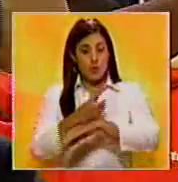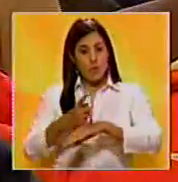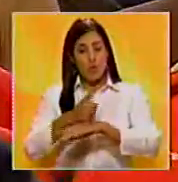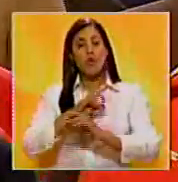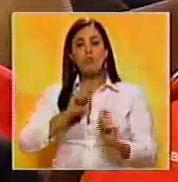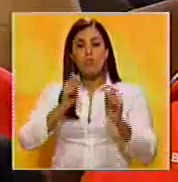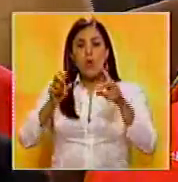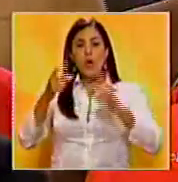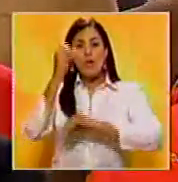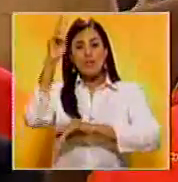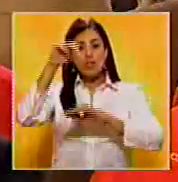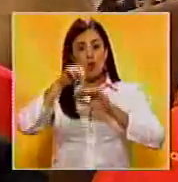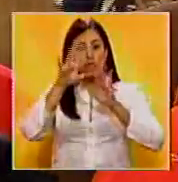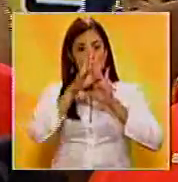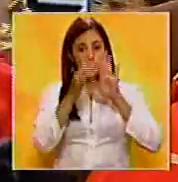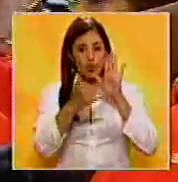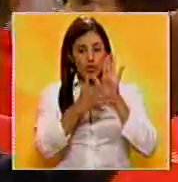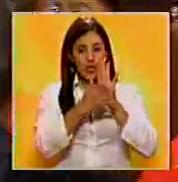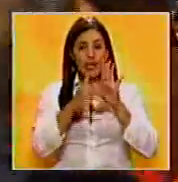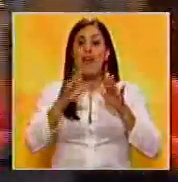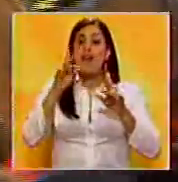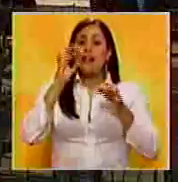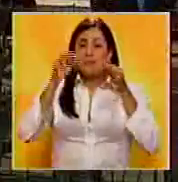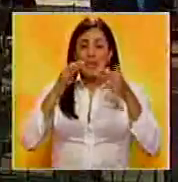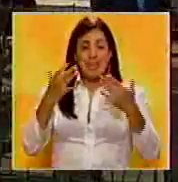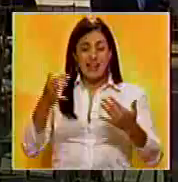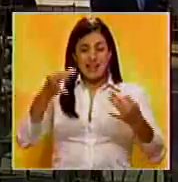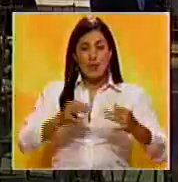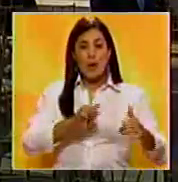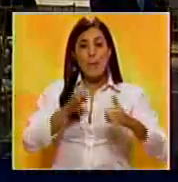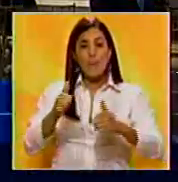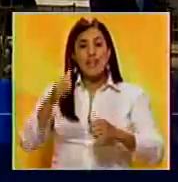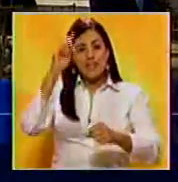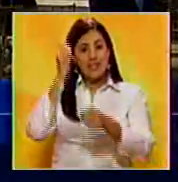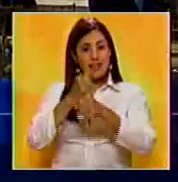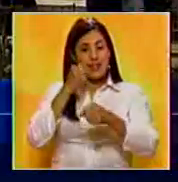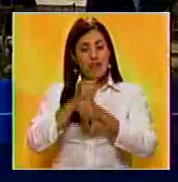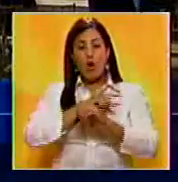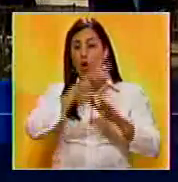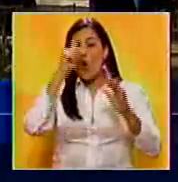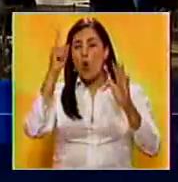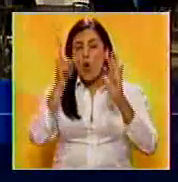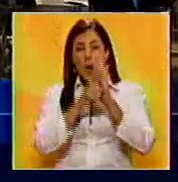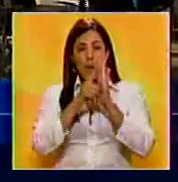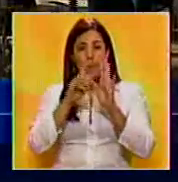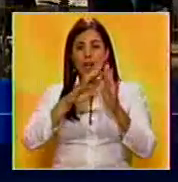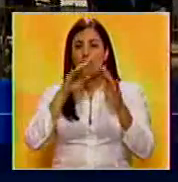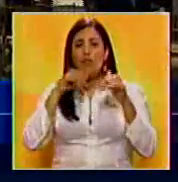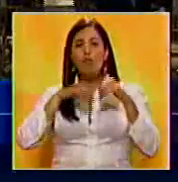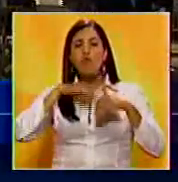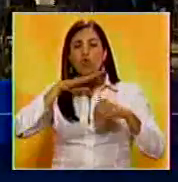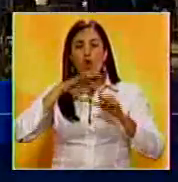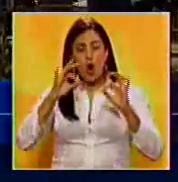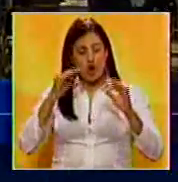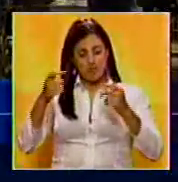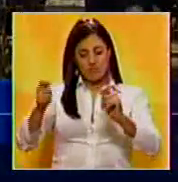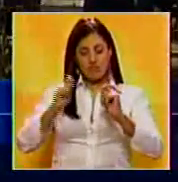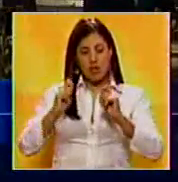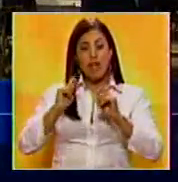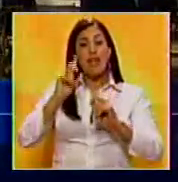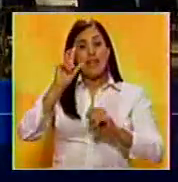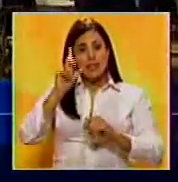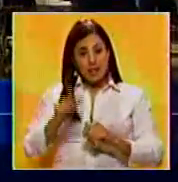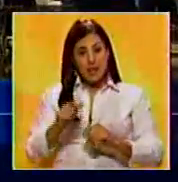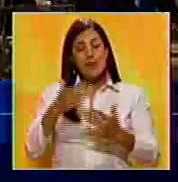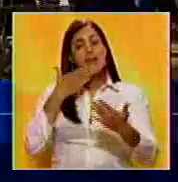horas se instalará la Asamblea Nacional Constituyente, que aseguró comenzará a ejercer su poder absoluto, plenipotenciario y originario. Al